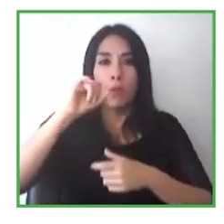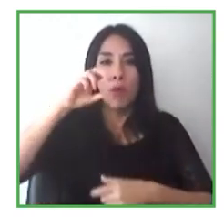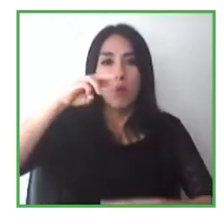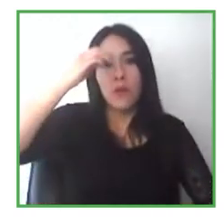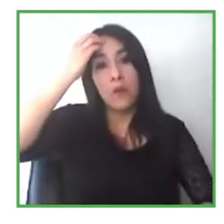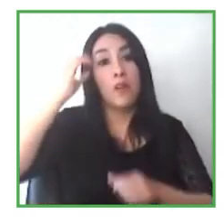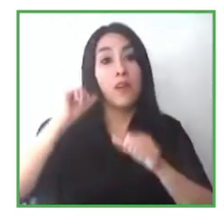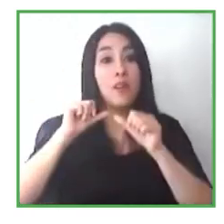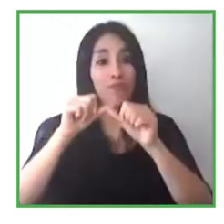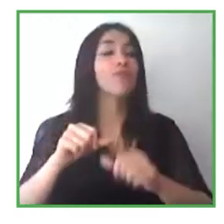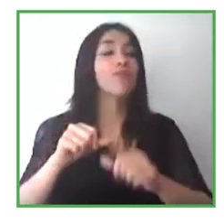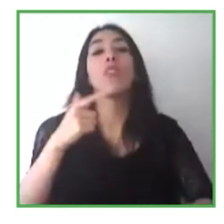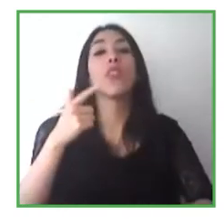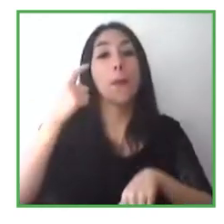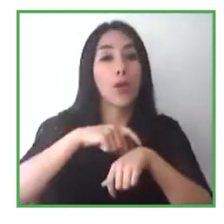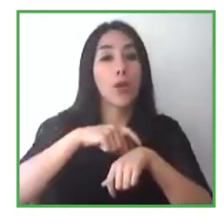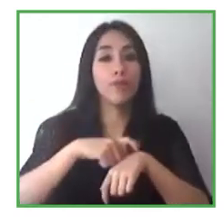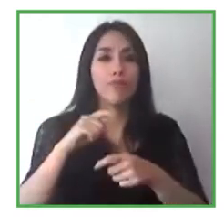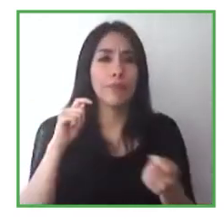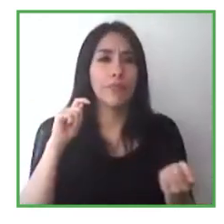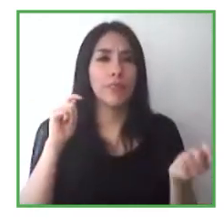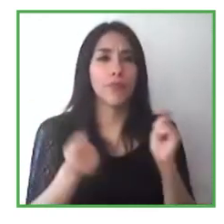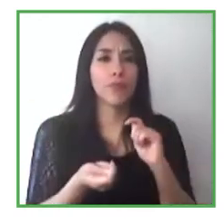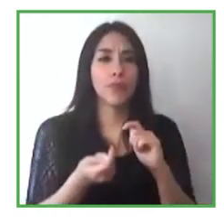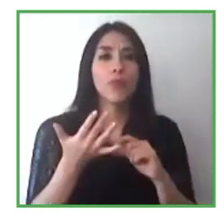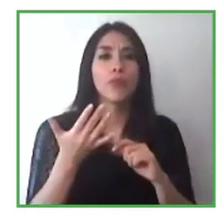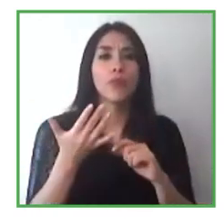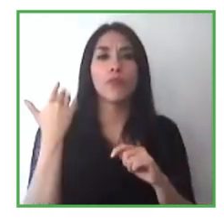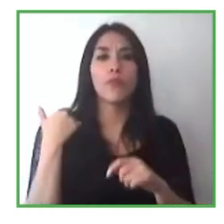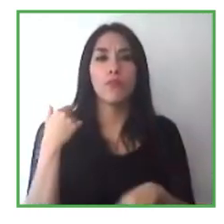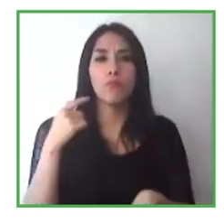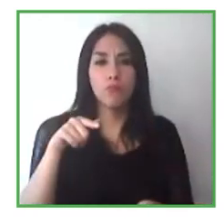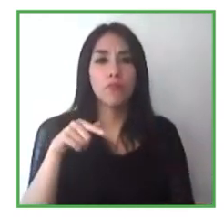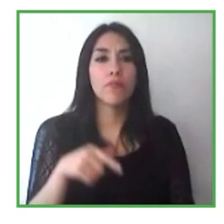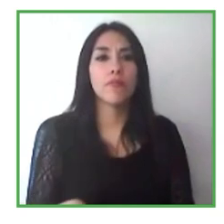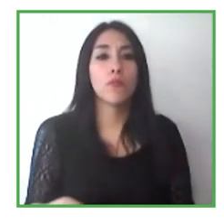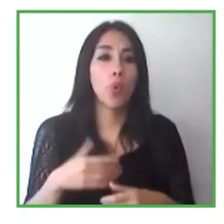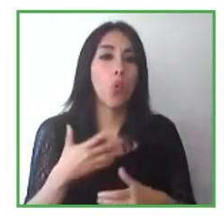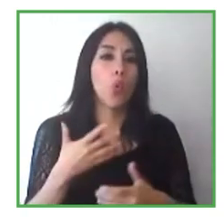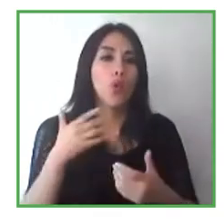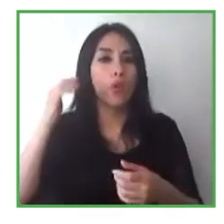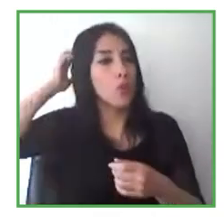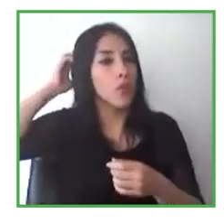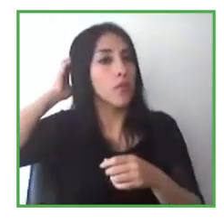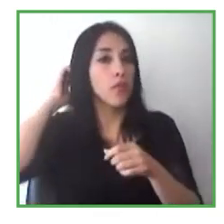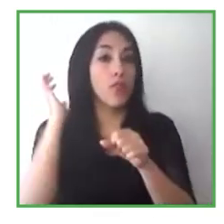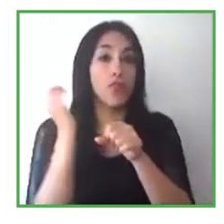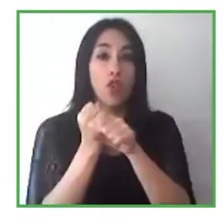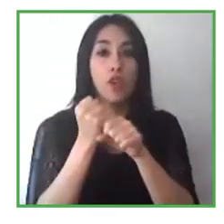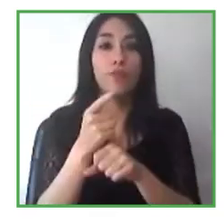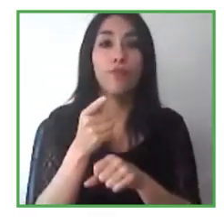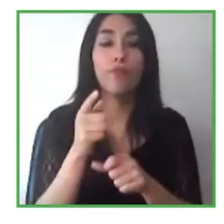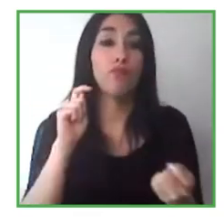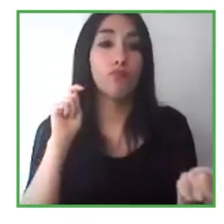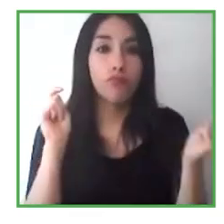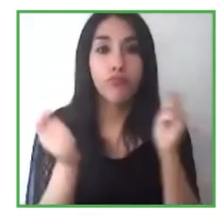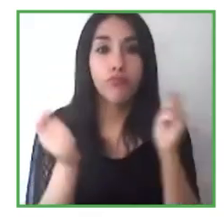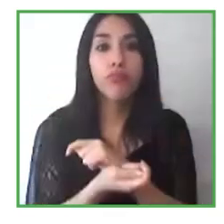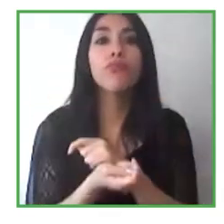18 meses? Bueno, cuando esta pandemia fue global en marzo